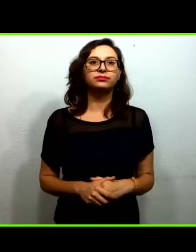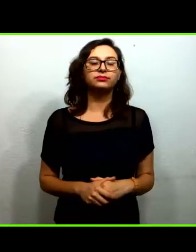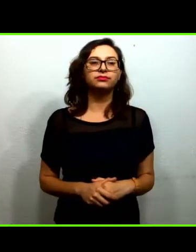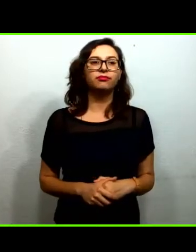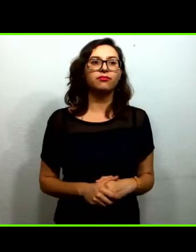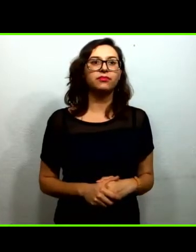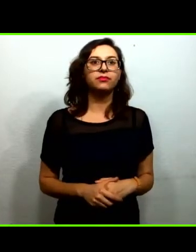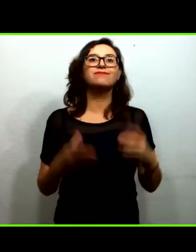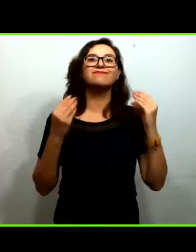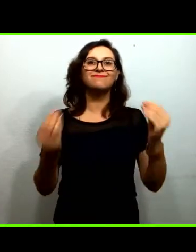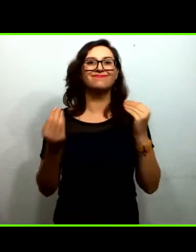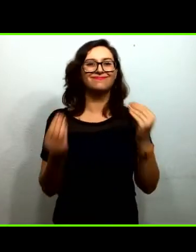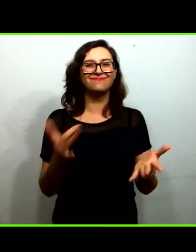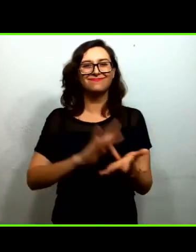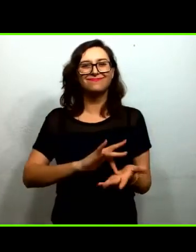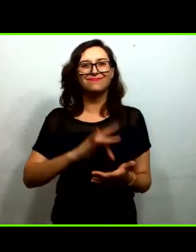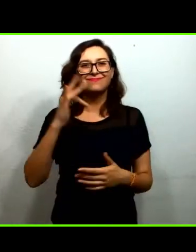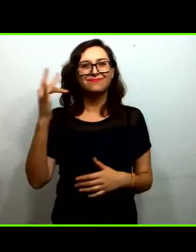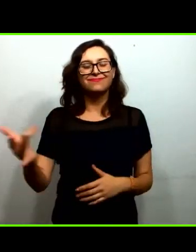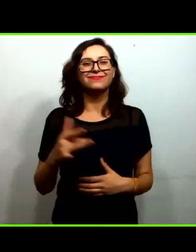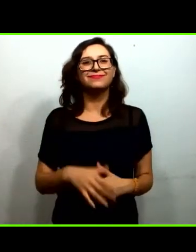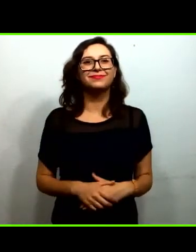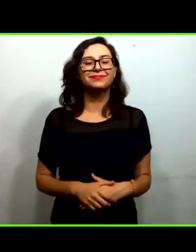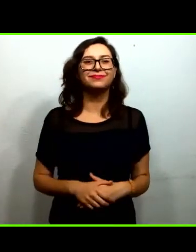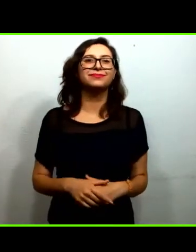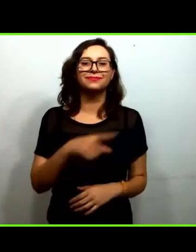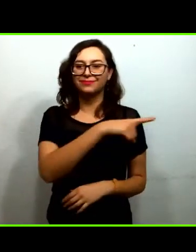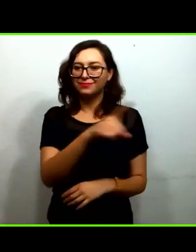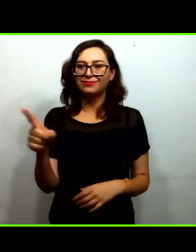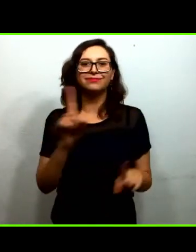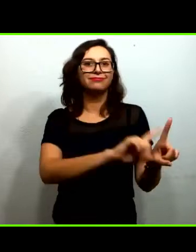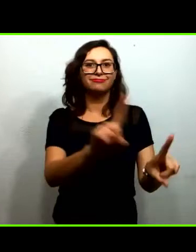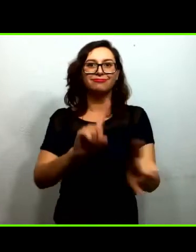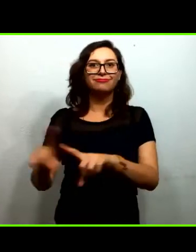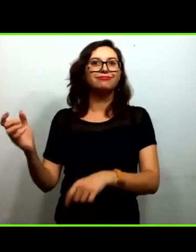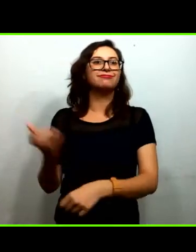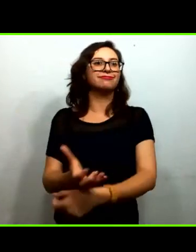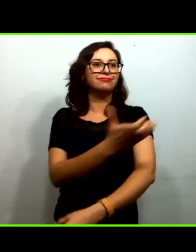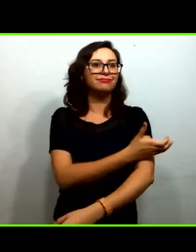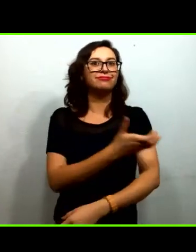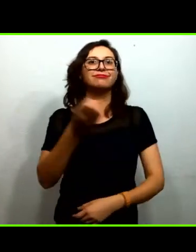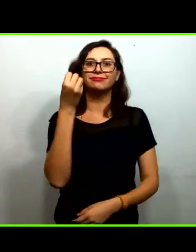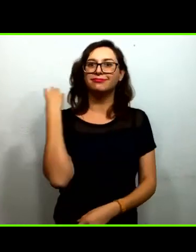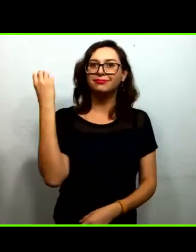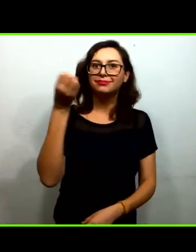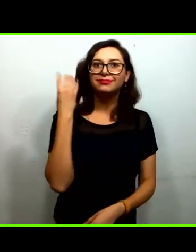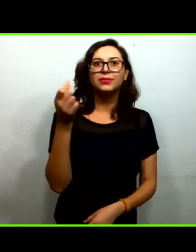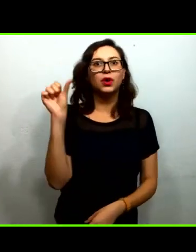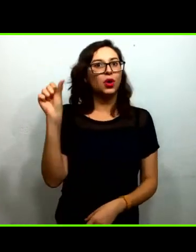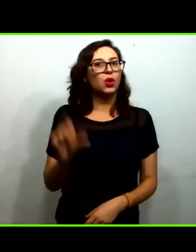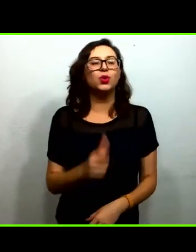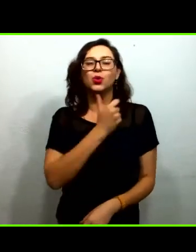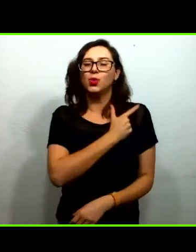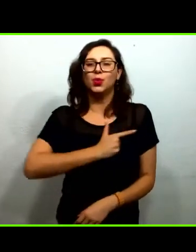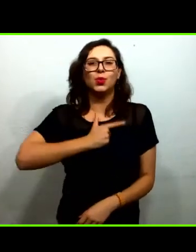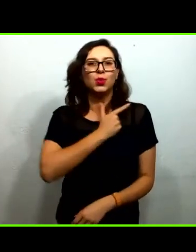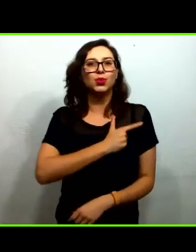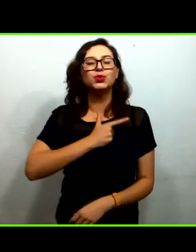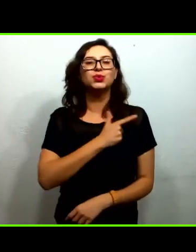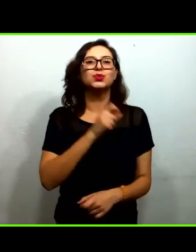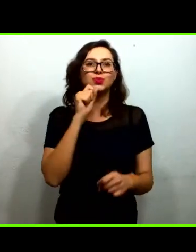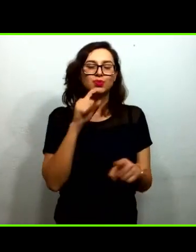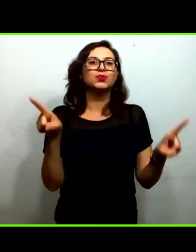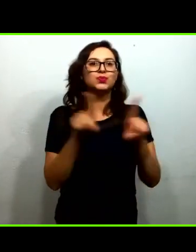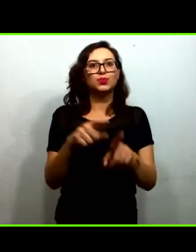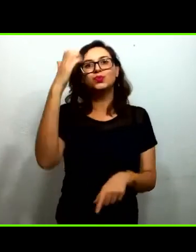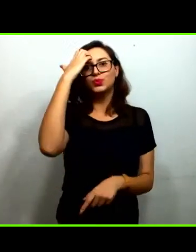muchas gracias a nuestras panelistas a las colegas con las que compartí este panel un gusto escucharlas también y conocer